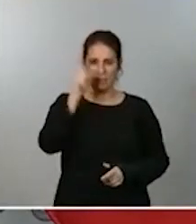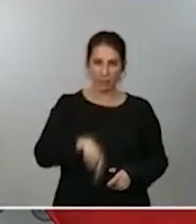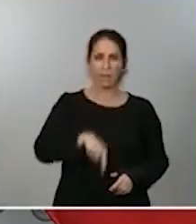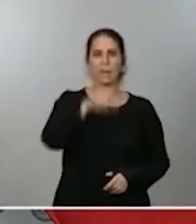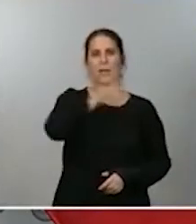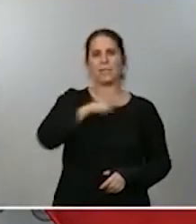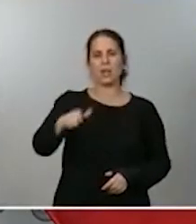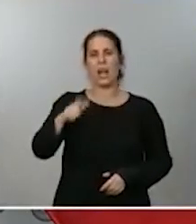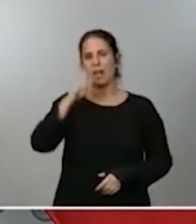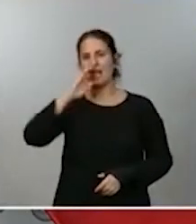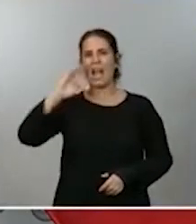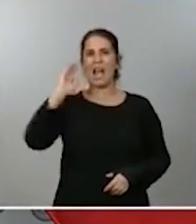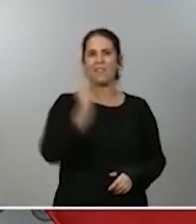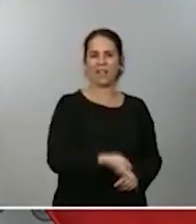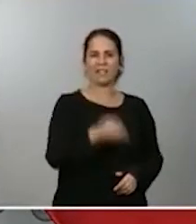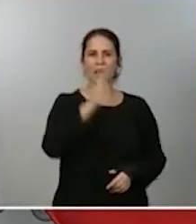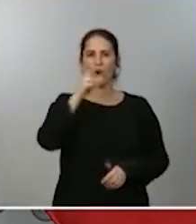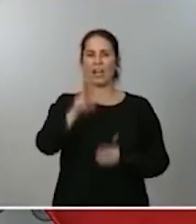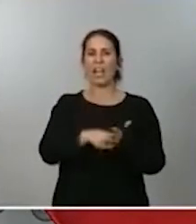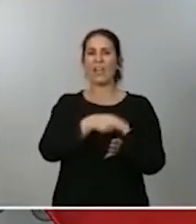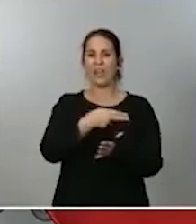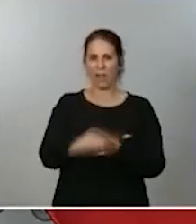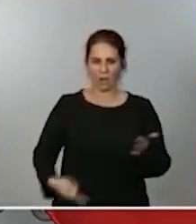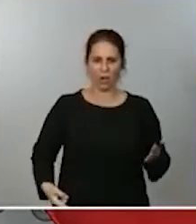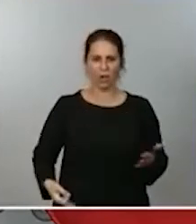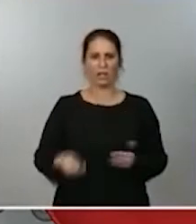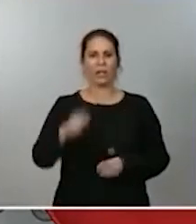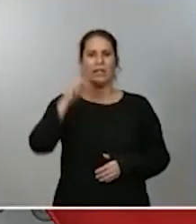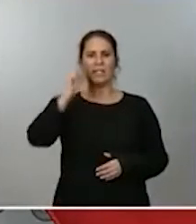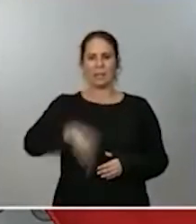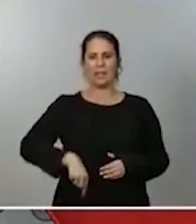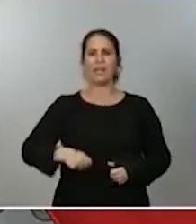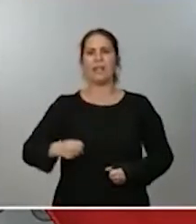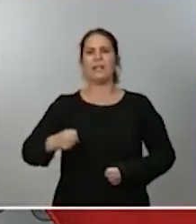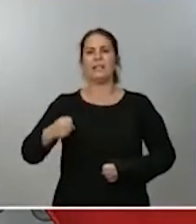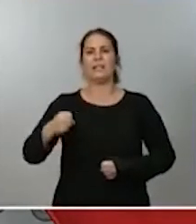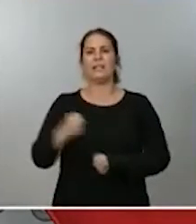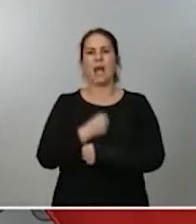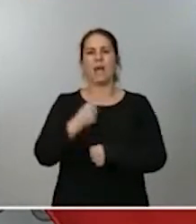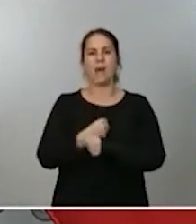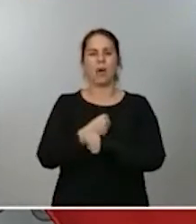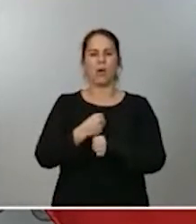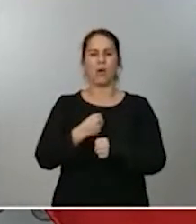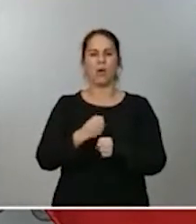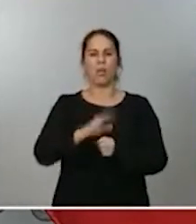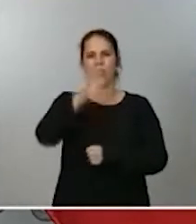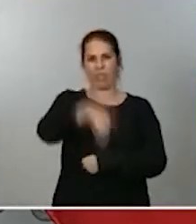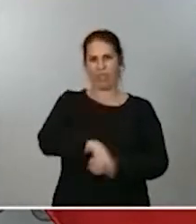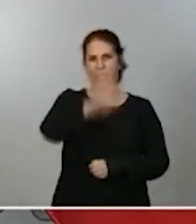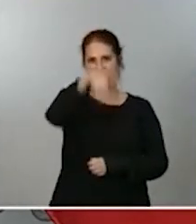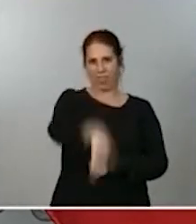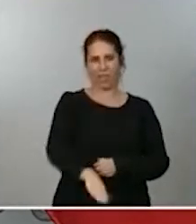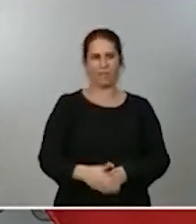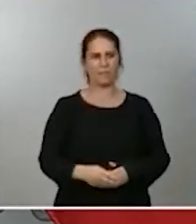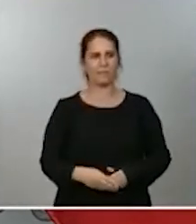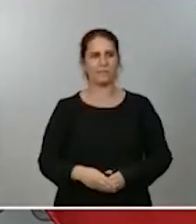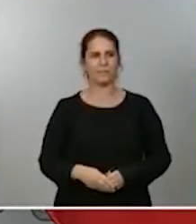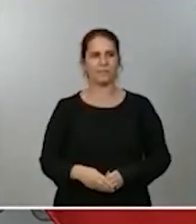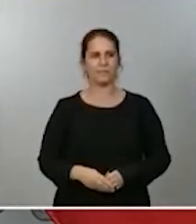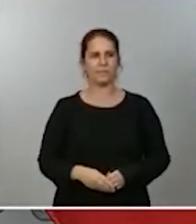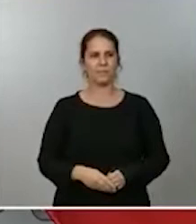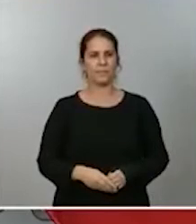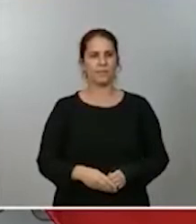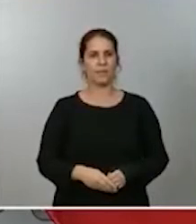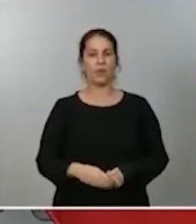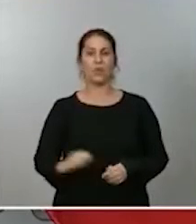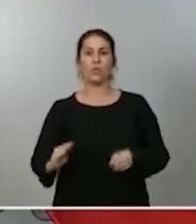cancelaciones y por la intermitencia del trabajo en la actualidad. Se trata de un nuevo subsidio de